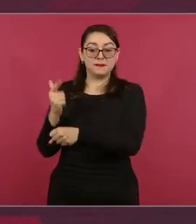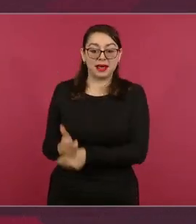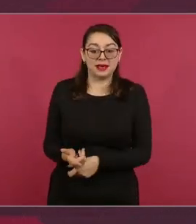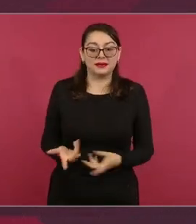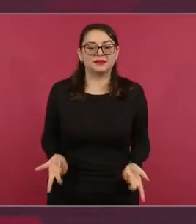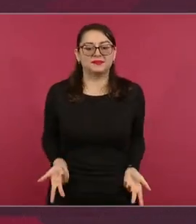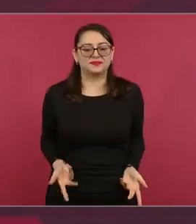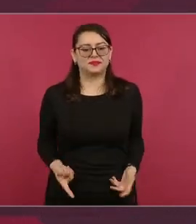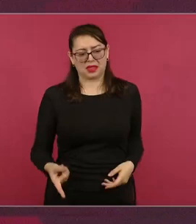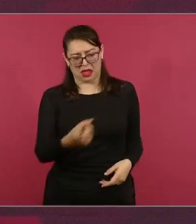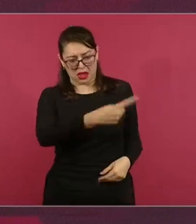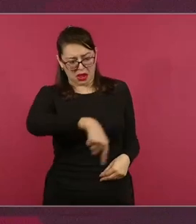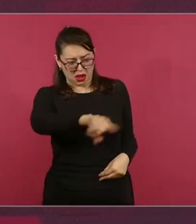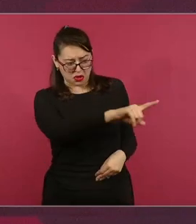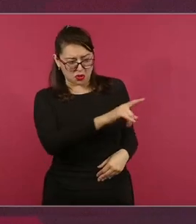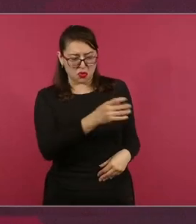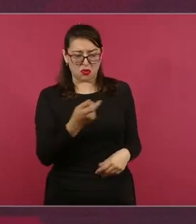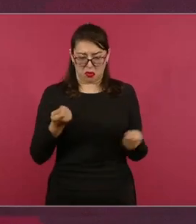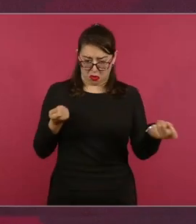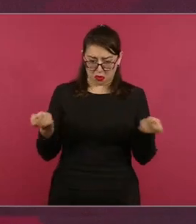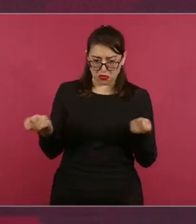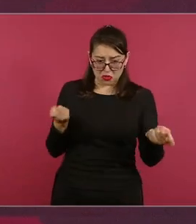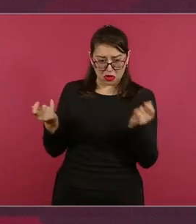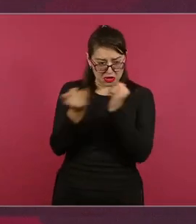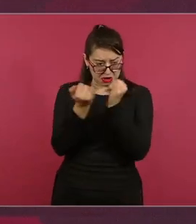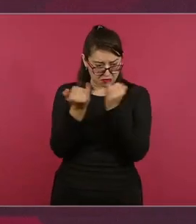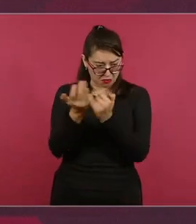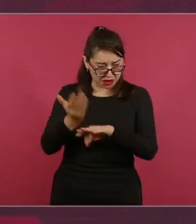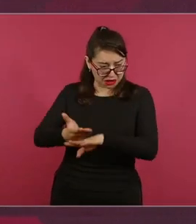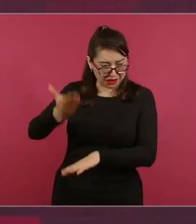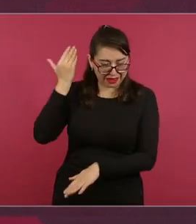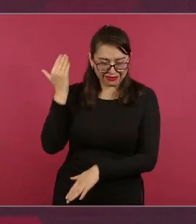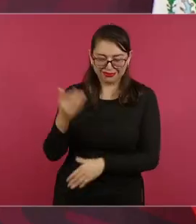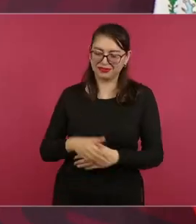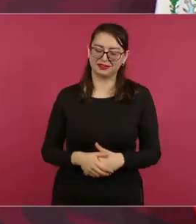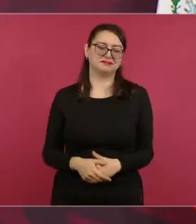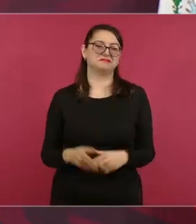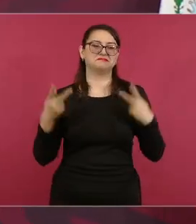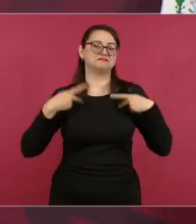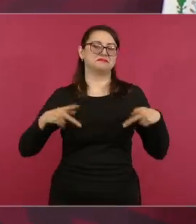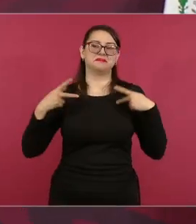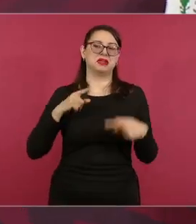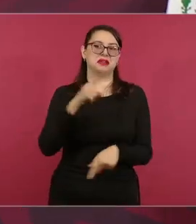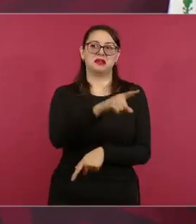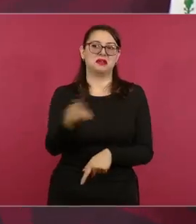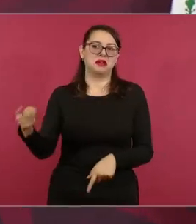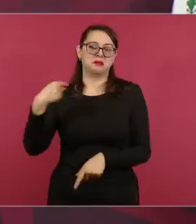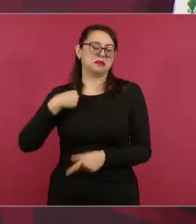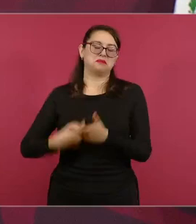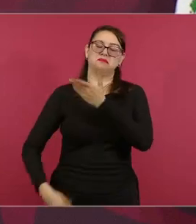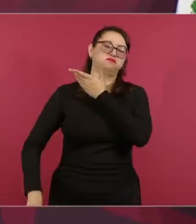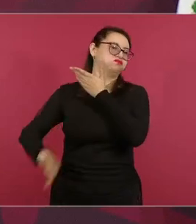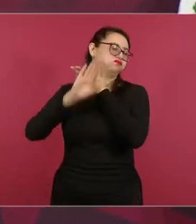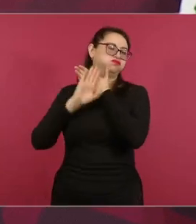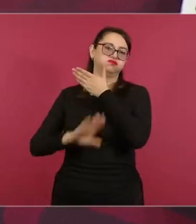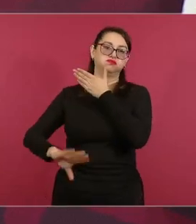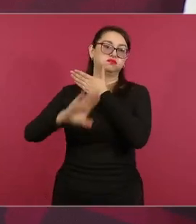fuera presidente, pero nos están apoyando.